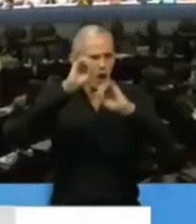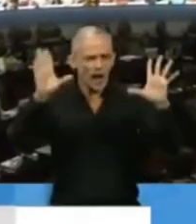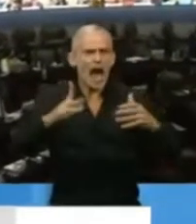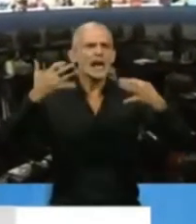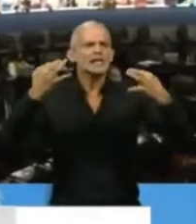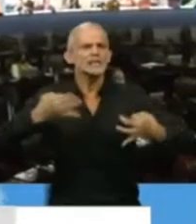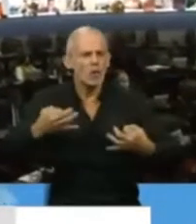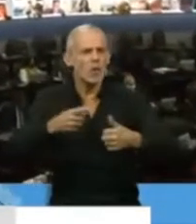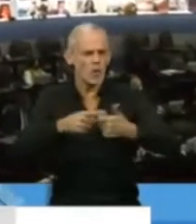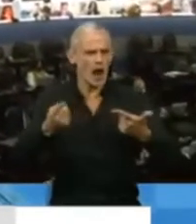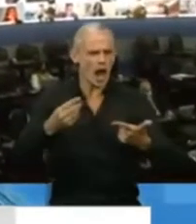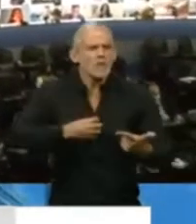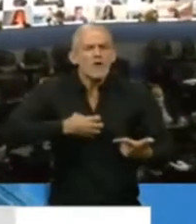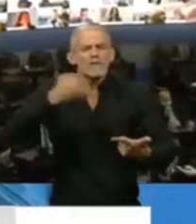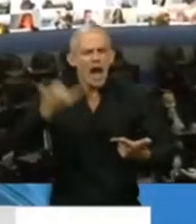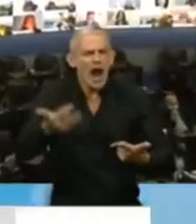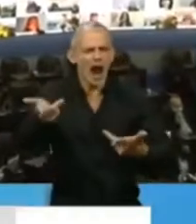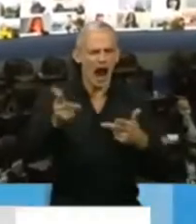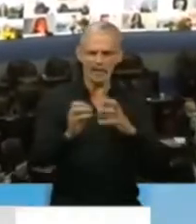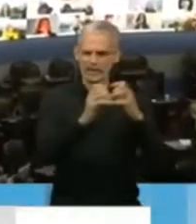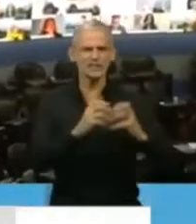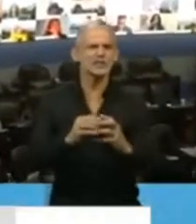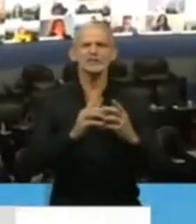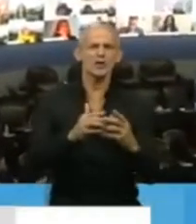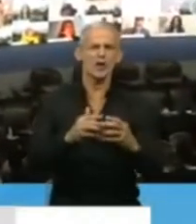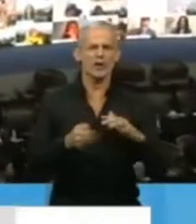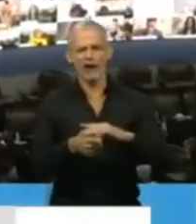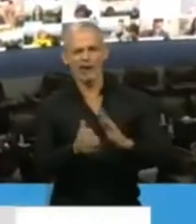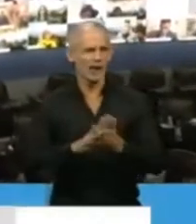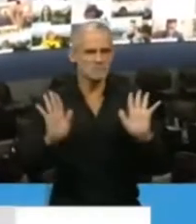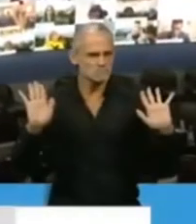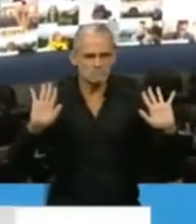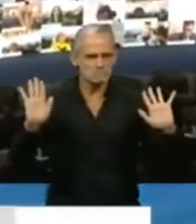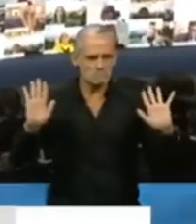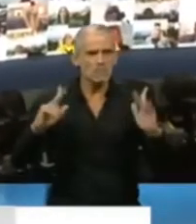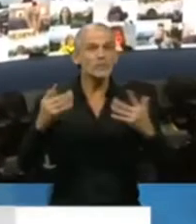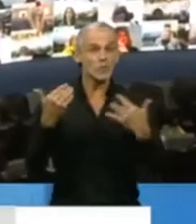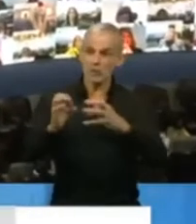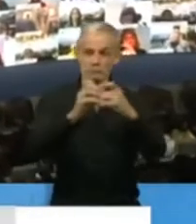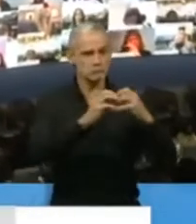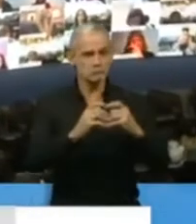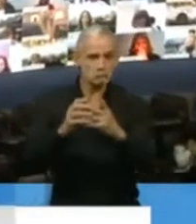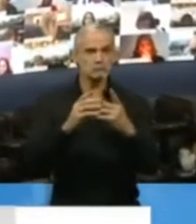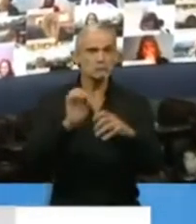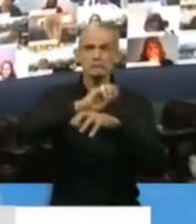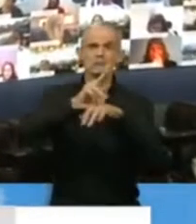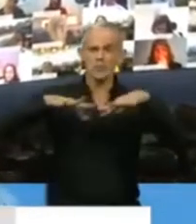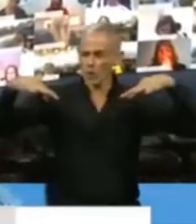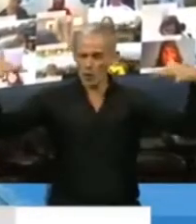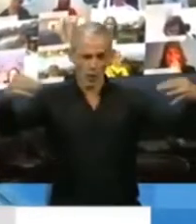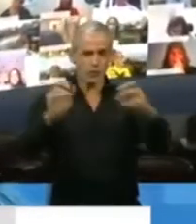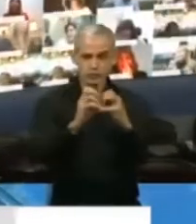segura, fiable, que nos va a permitir sesionar en el marco de la pandemia,